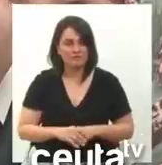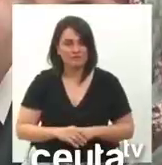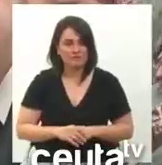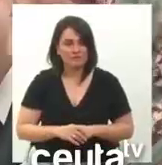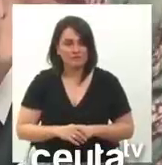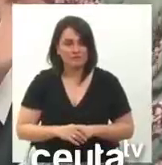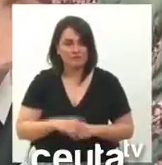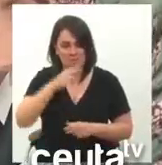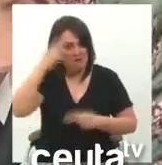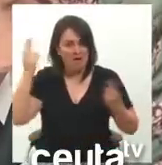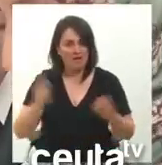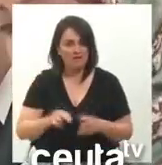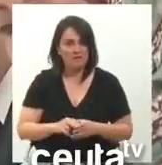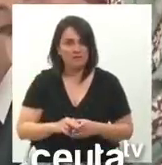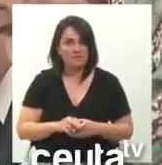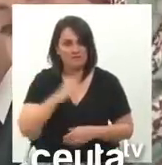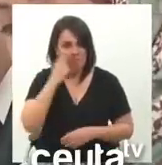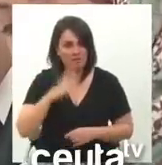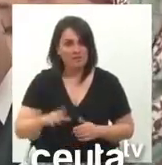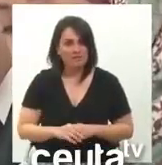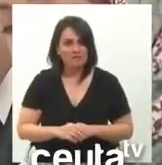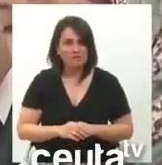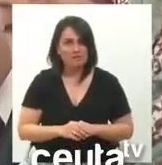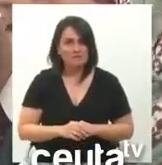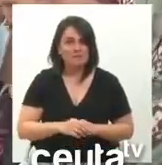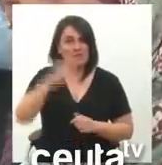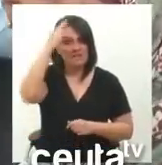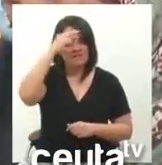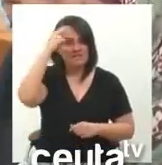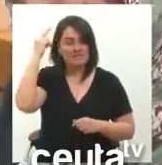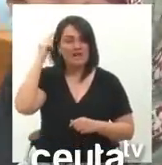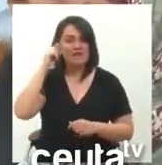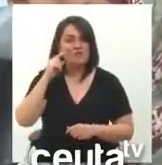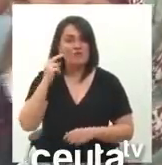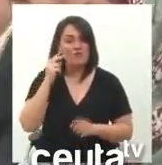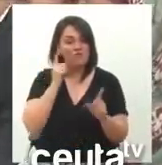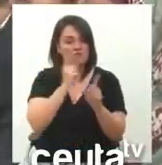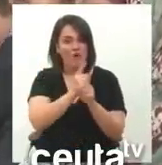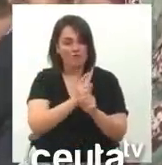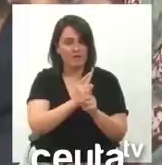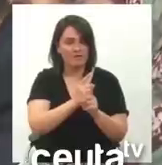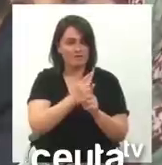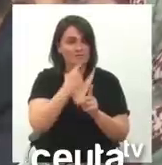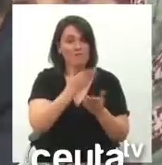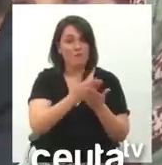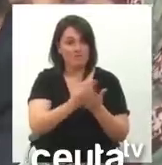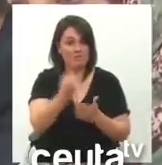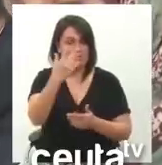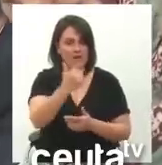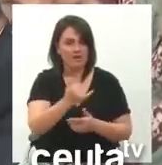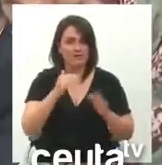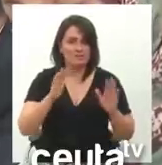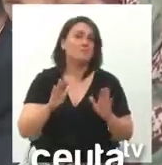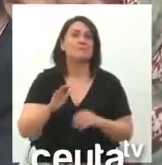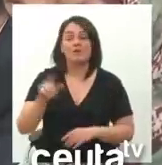relativa a la cristianofobia. Muchos de esos negros huyen de sus países porque son perseguidos. Algunos, algunos,